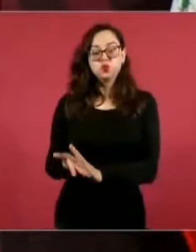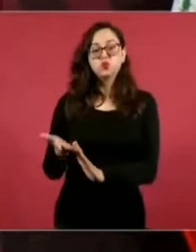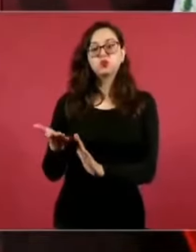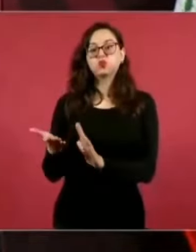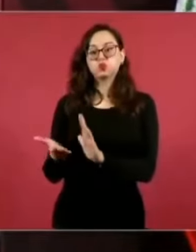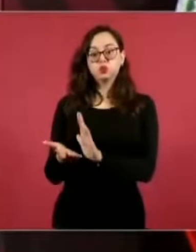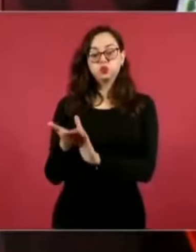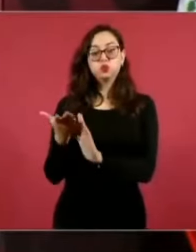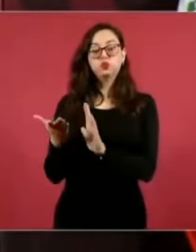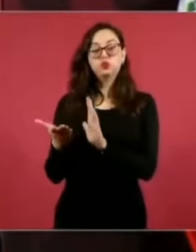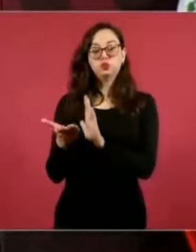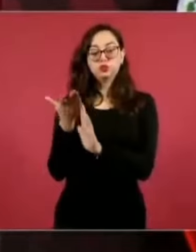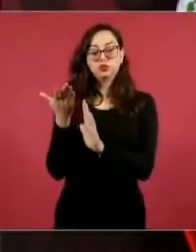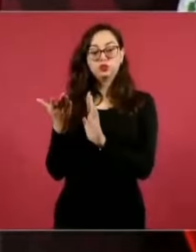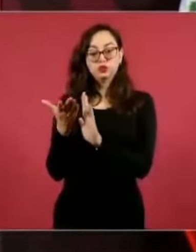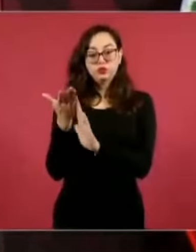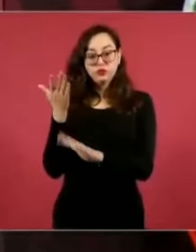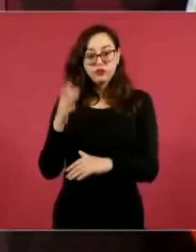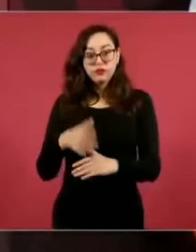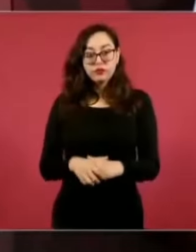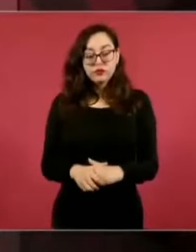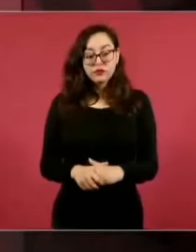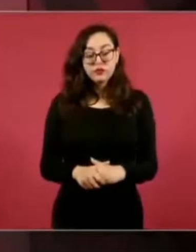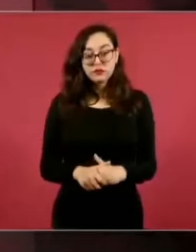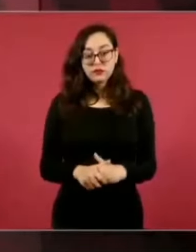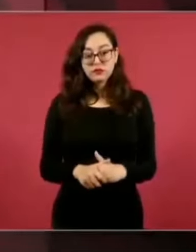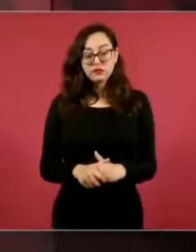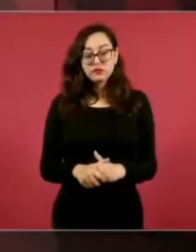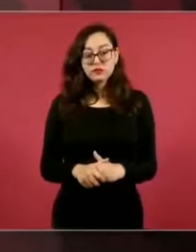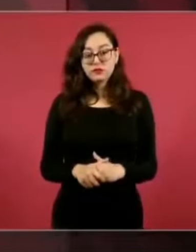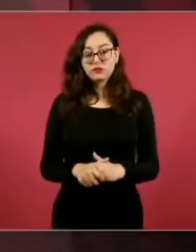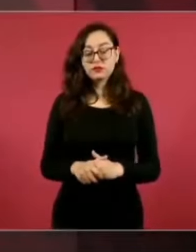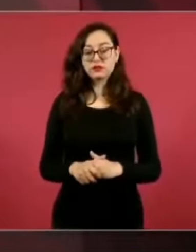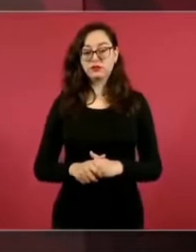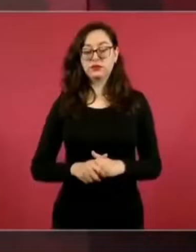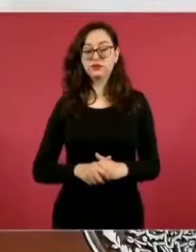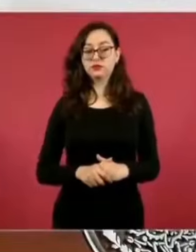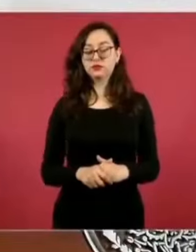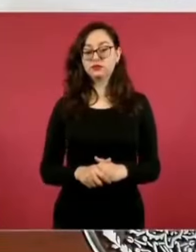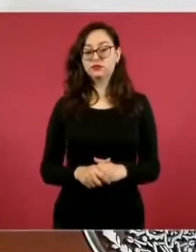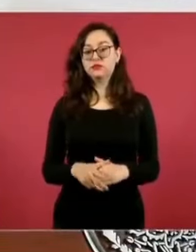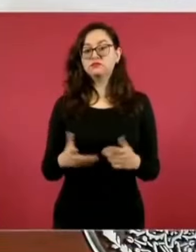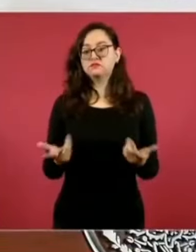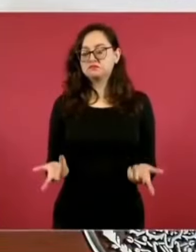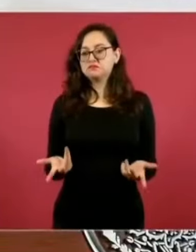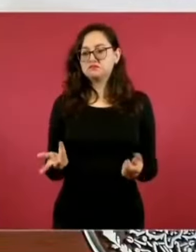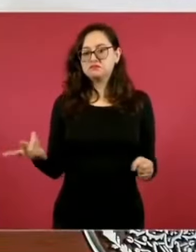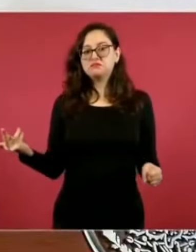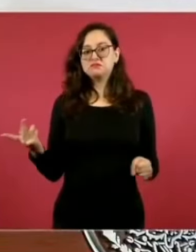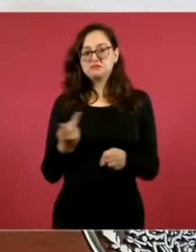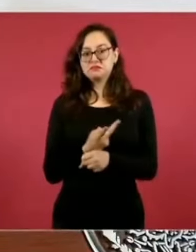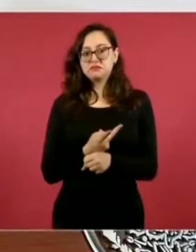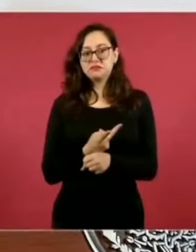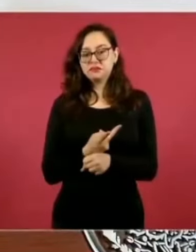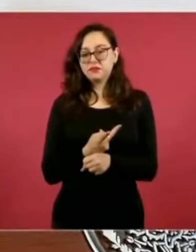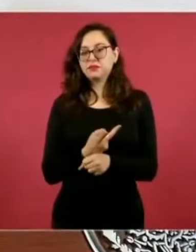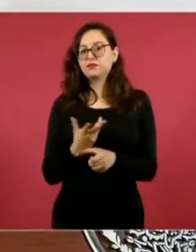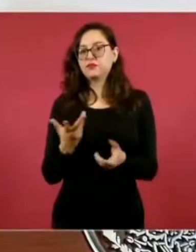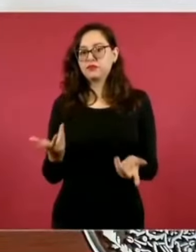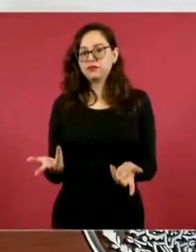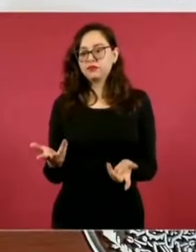se decretó una zona de reserva cultural,